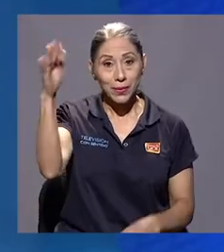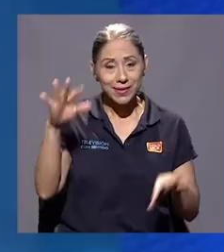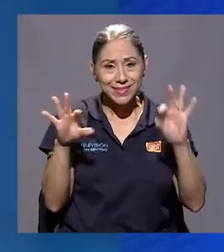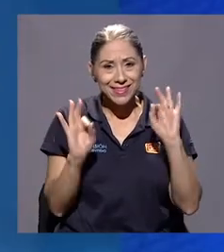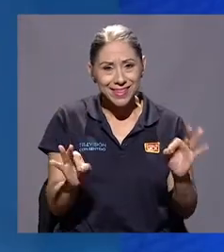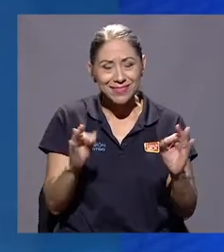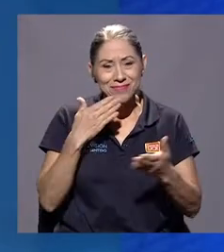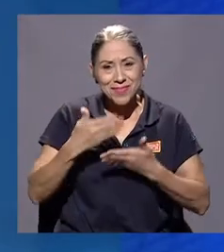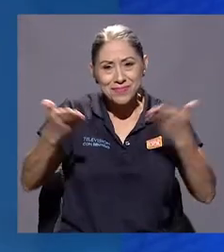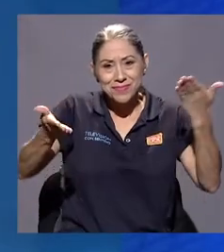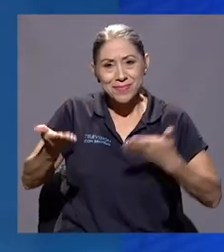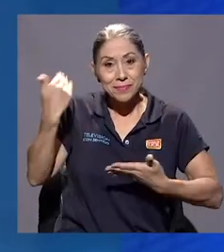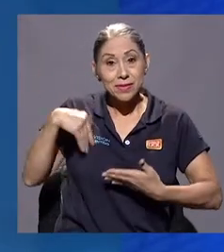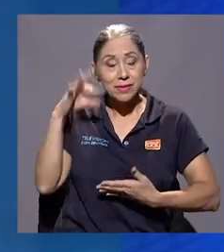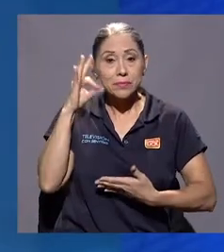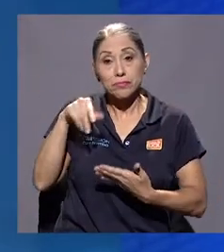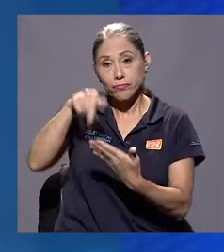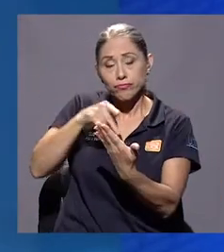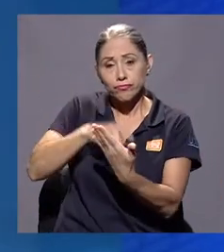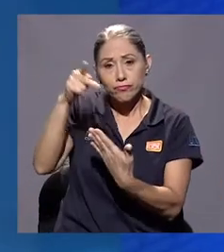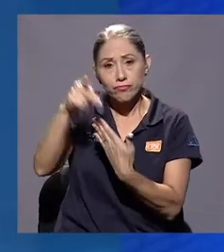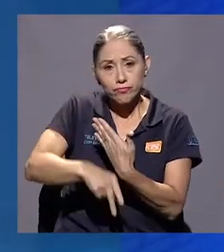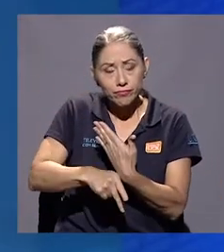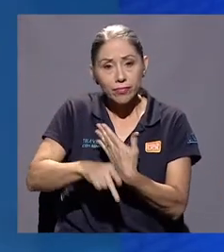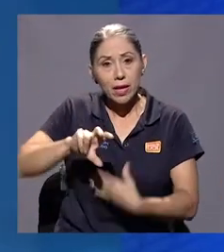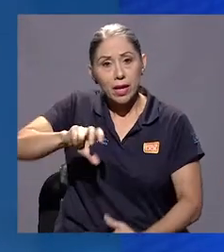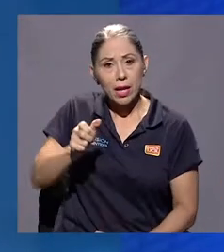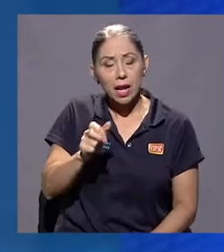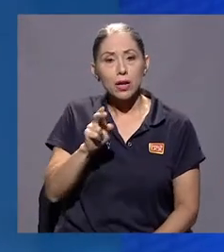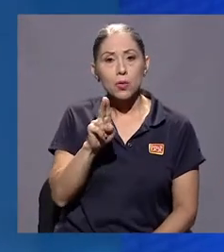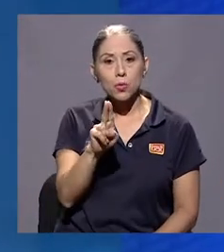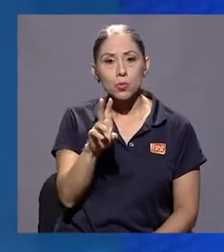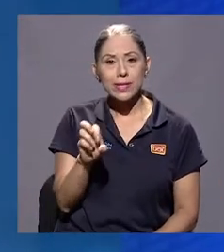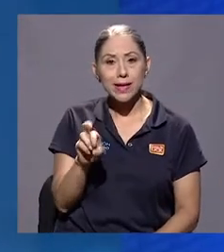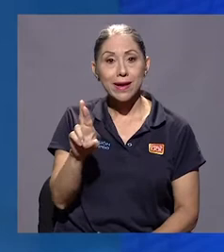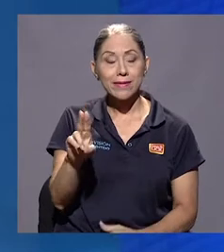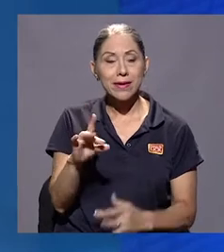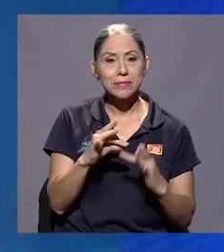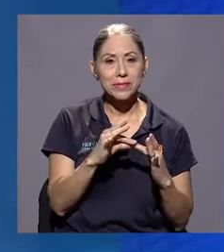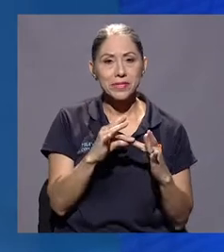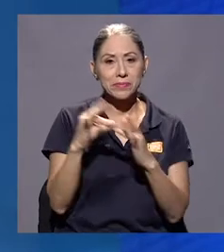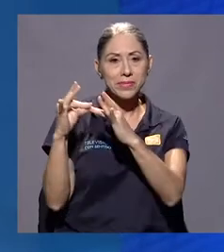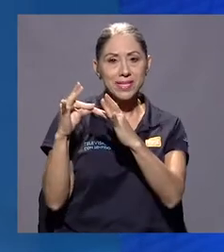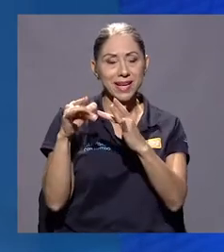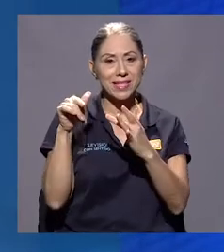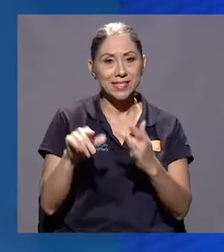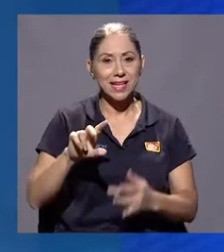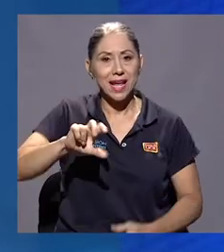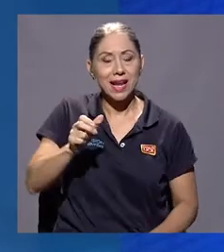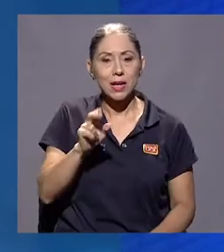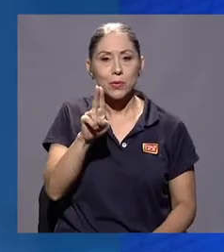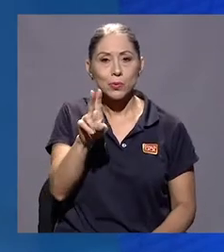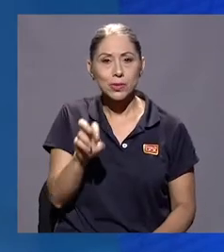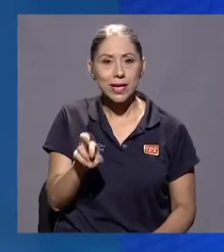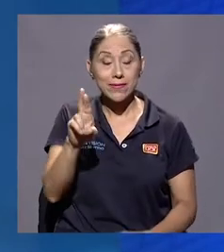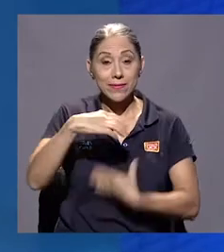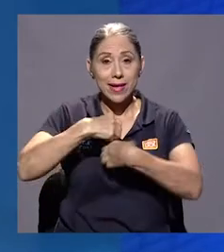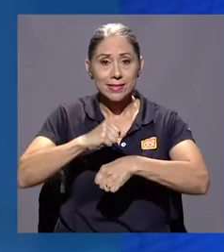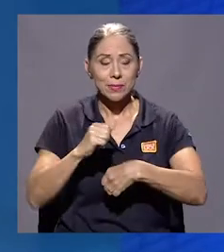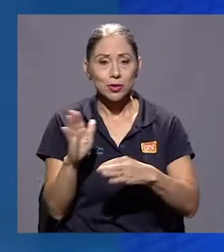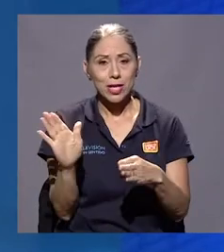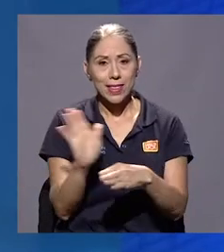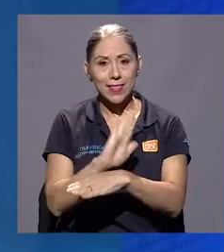Hola que tal, bienvenido y bienvenida a este programa de Canal UCR, especiales Canal UCR, en donde hacemos